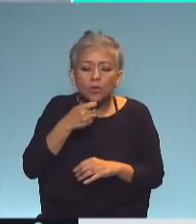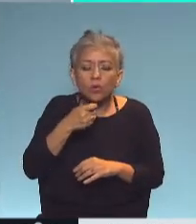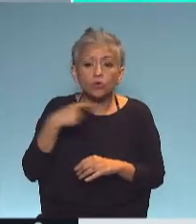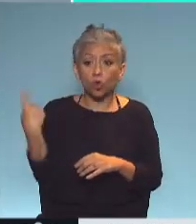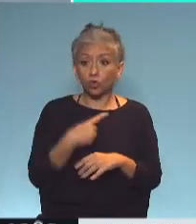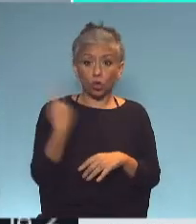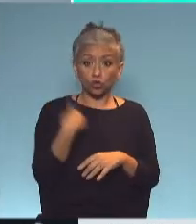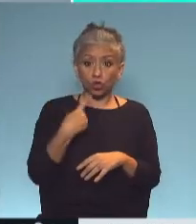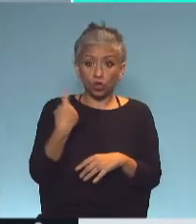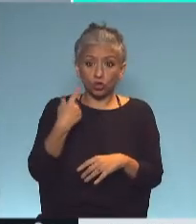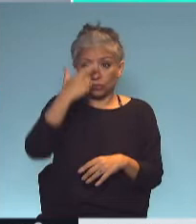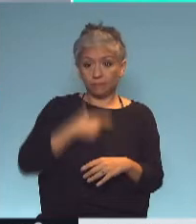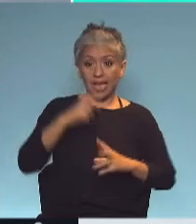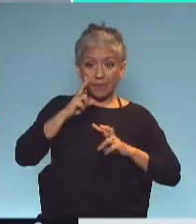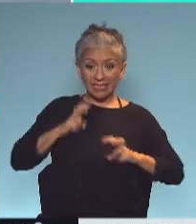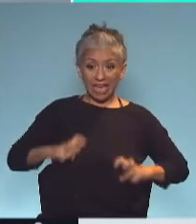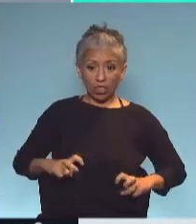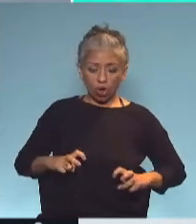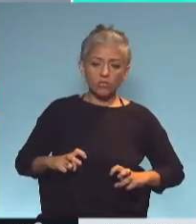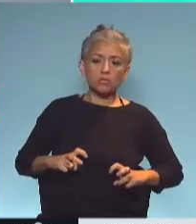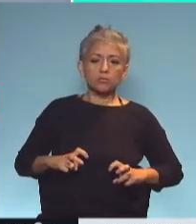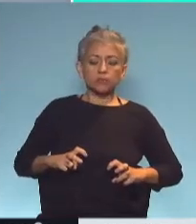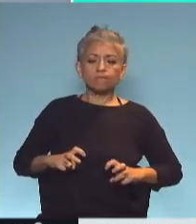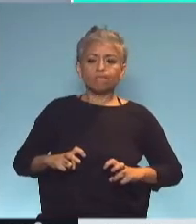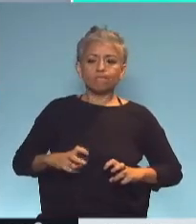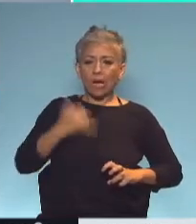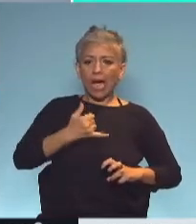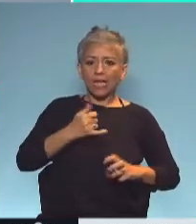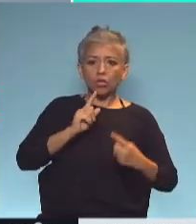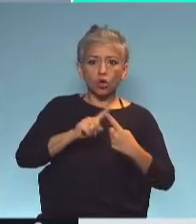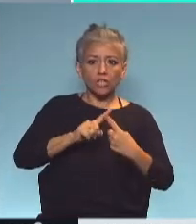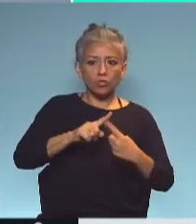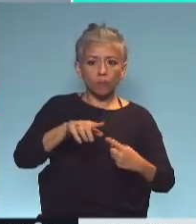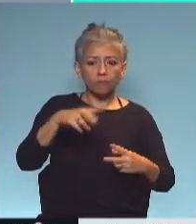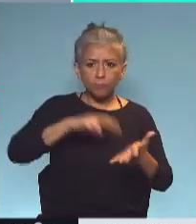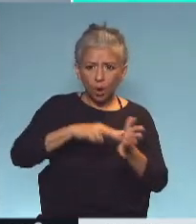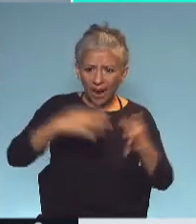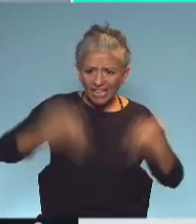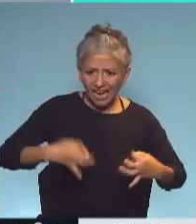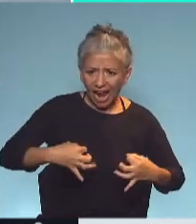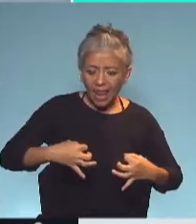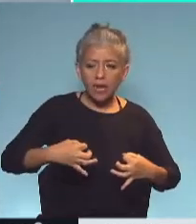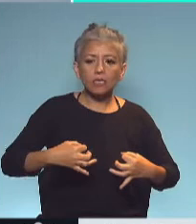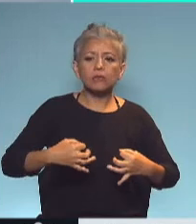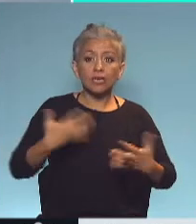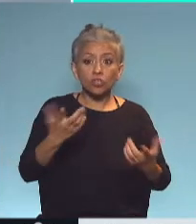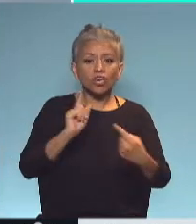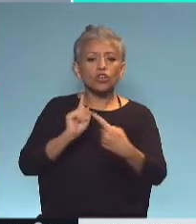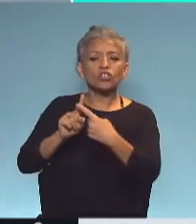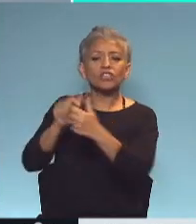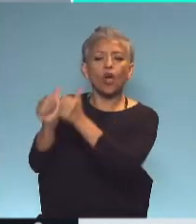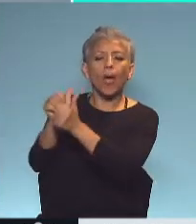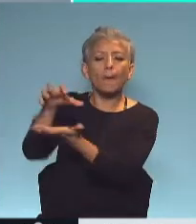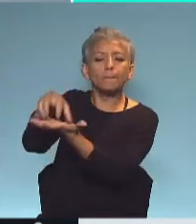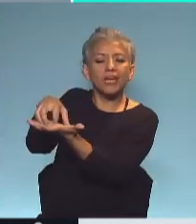nosotros como investigadores nos vemos en contacto con problemas reales e interactuamos con empresas que están en condiciones y tienen la